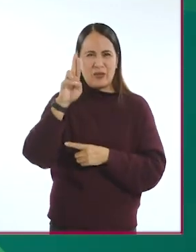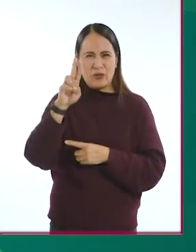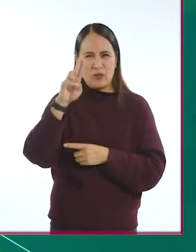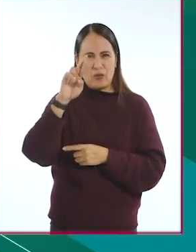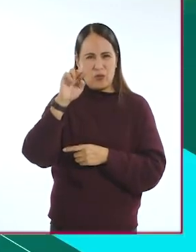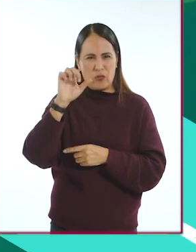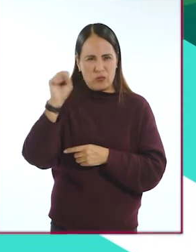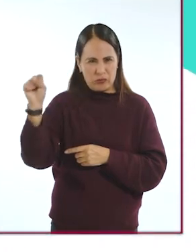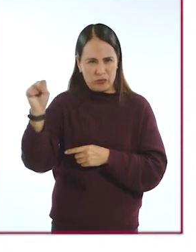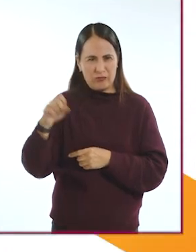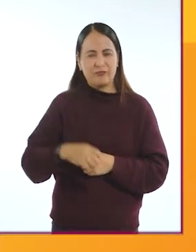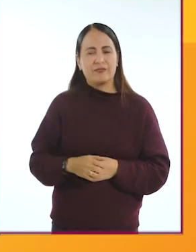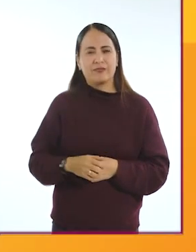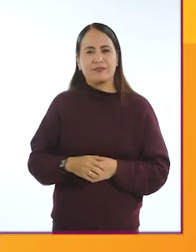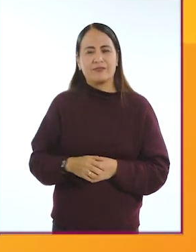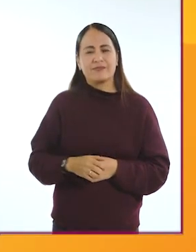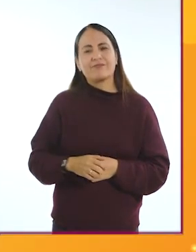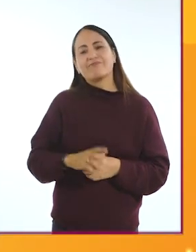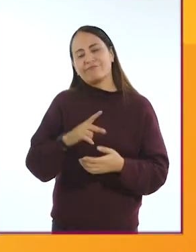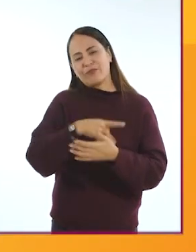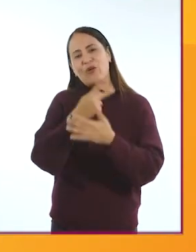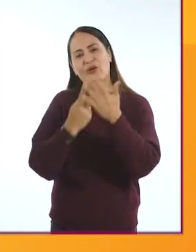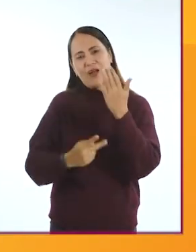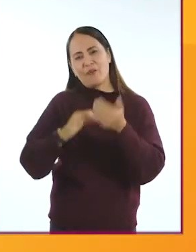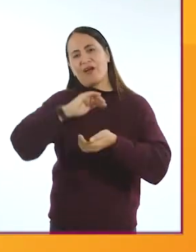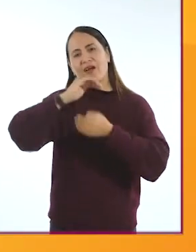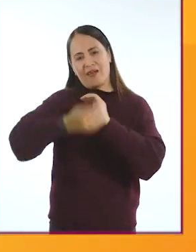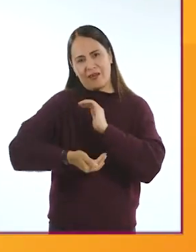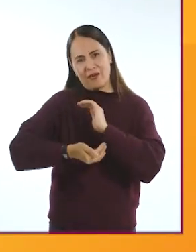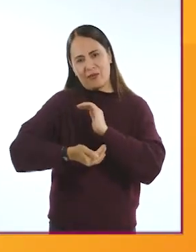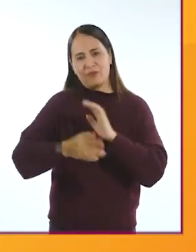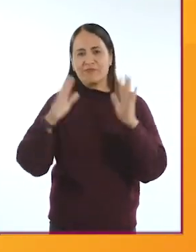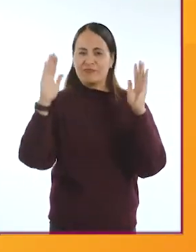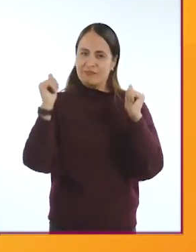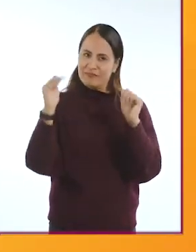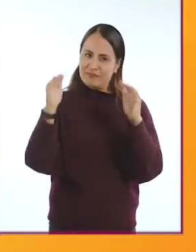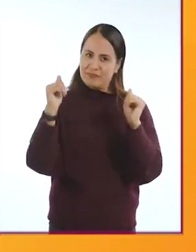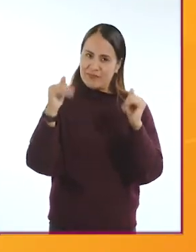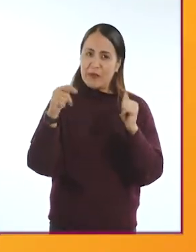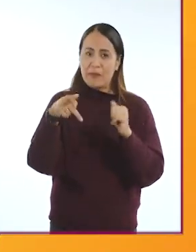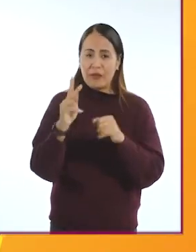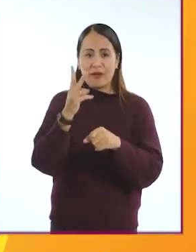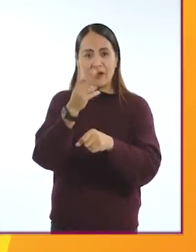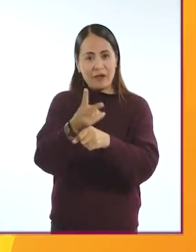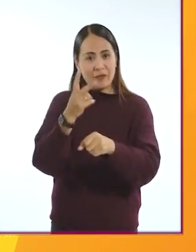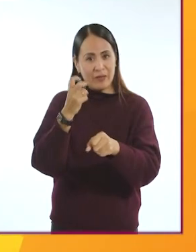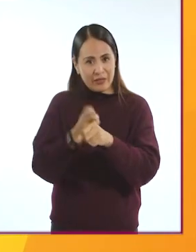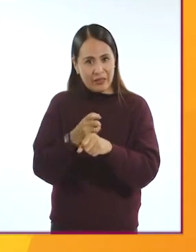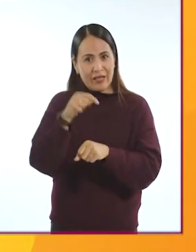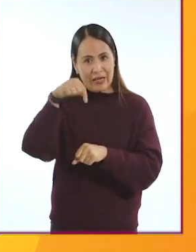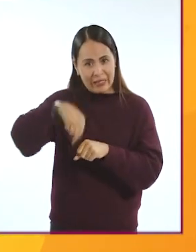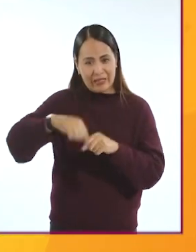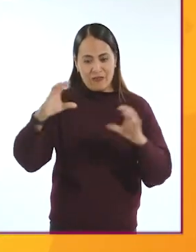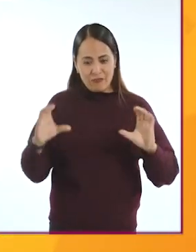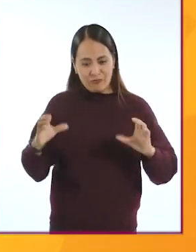soviéticos. Llegamos al final del programa y nos despedimos invitándote a que nos ayudes a hacer crecer esta comunidad